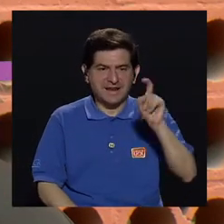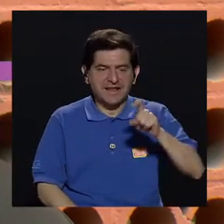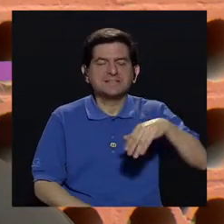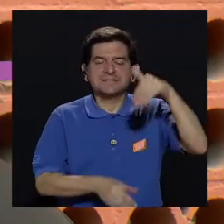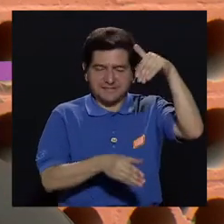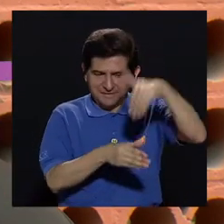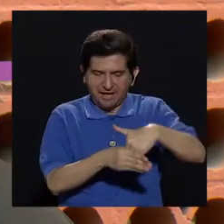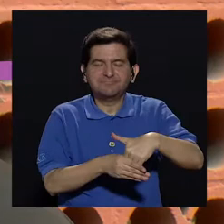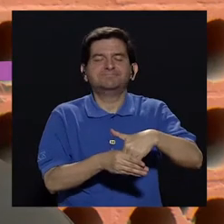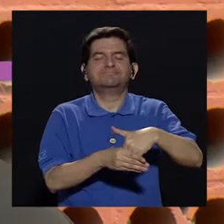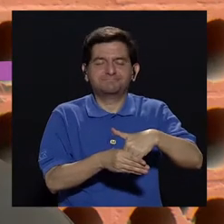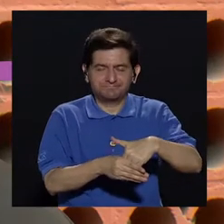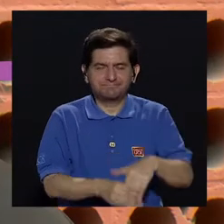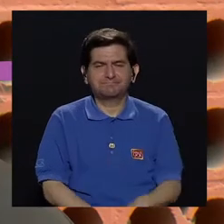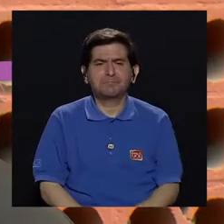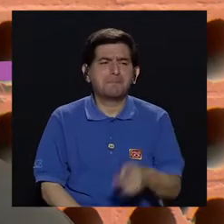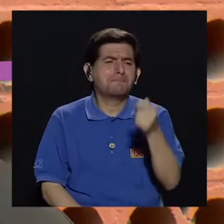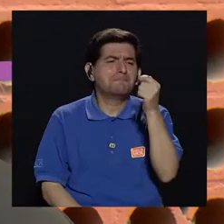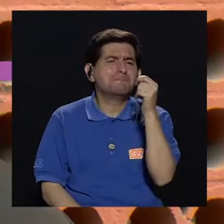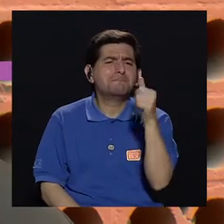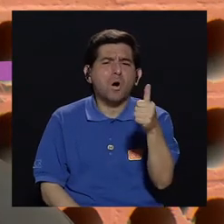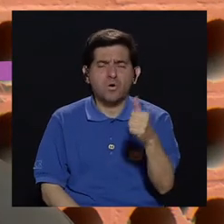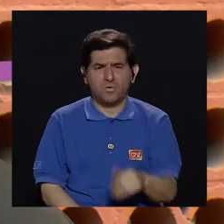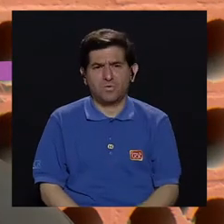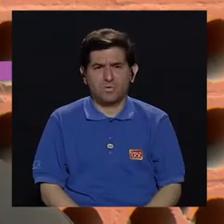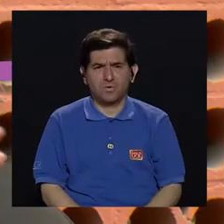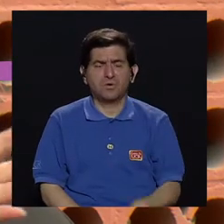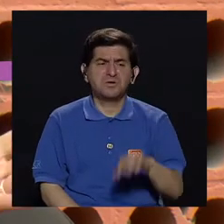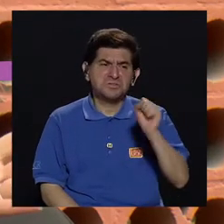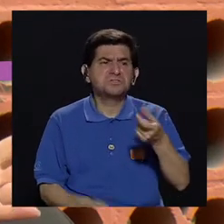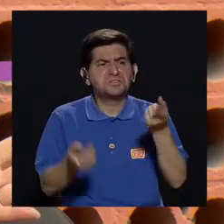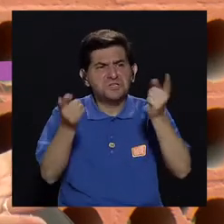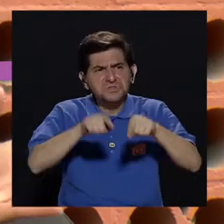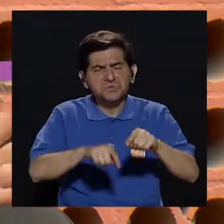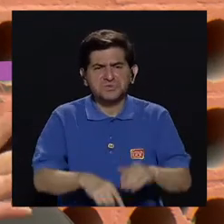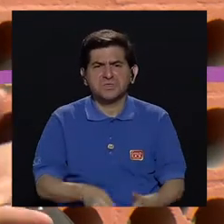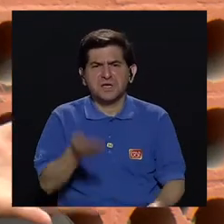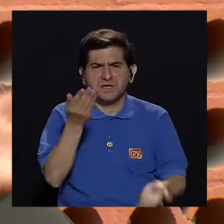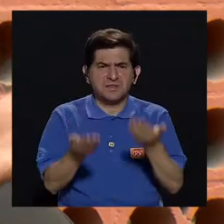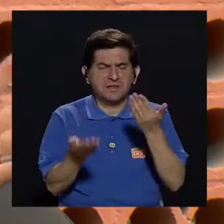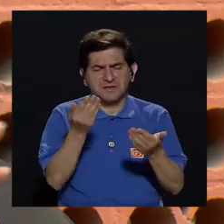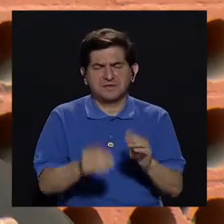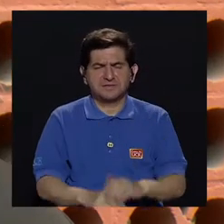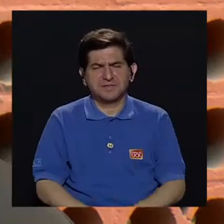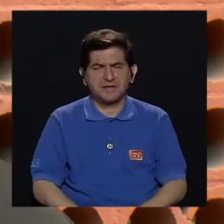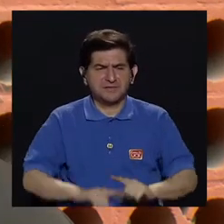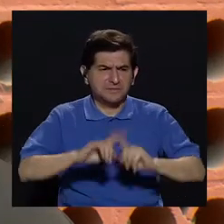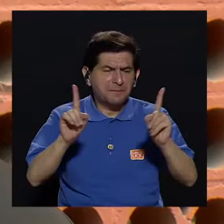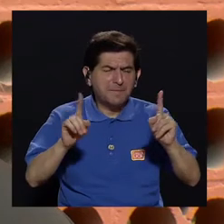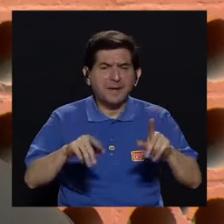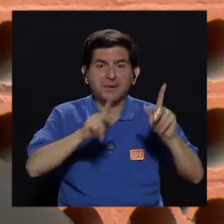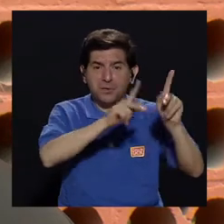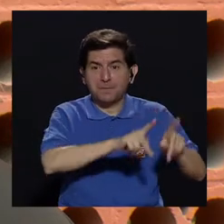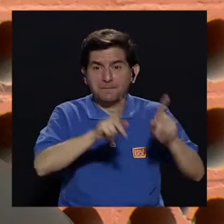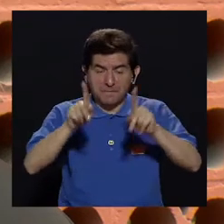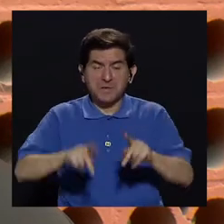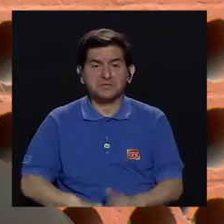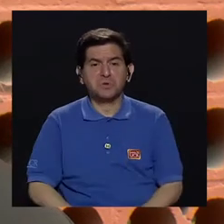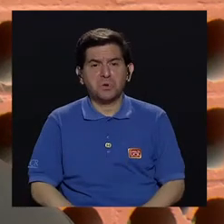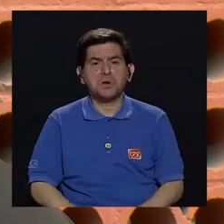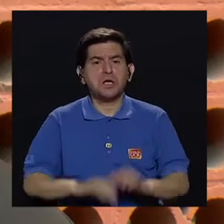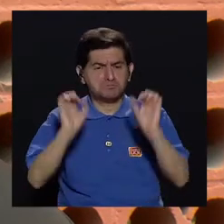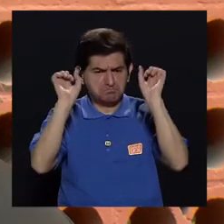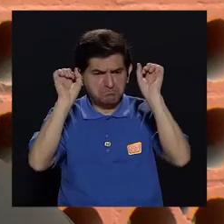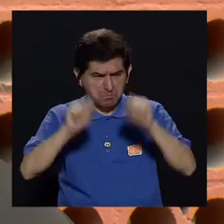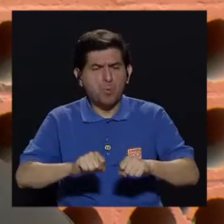necesita intervención. Es muy poco, sí ocurre, o sea, no podemos decir nunca ocurre, ¿verdad? Pero sí ocurre que hay personas que lo